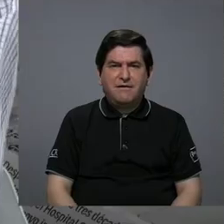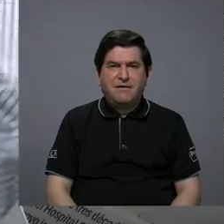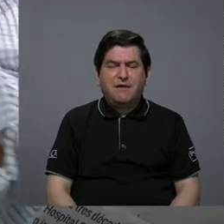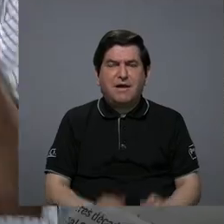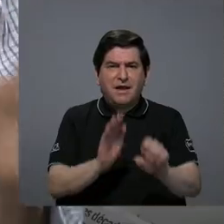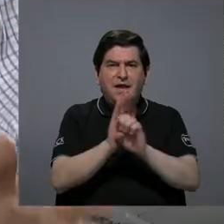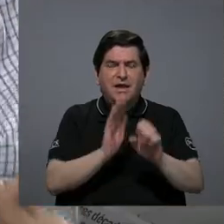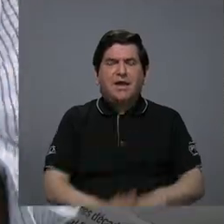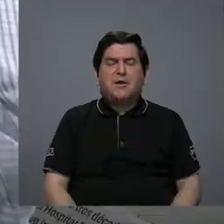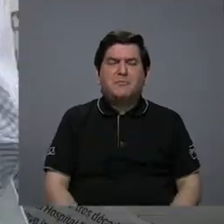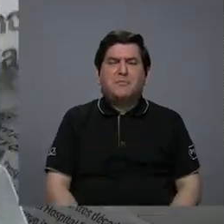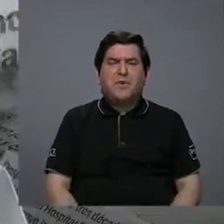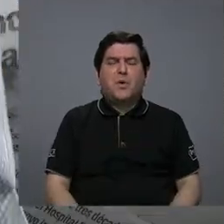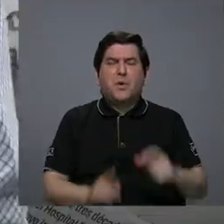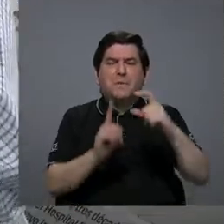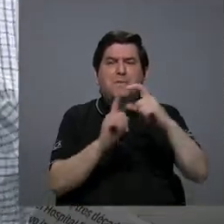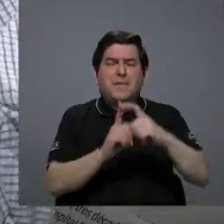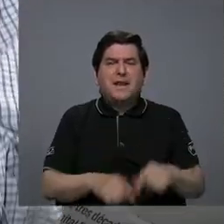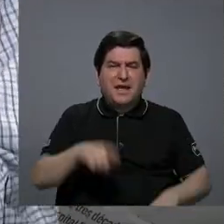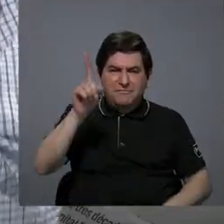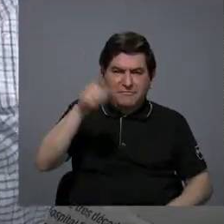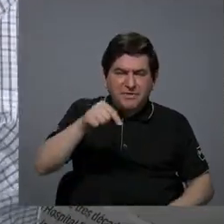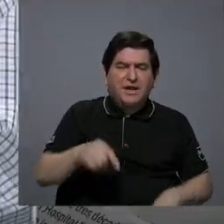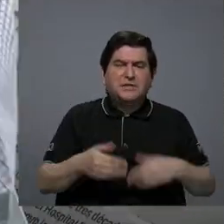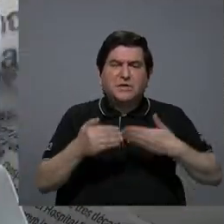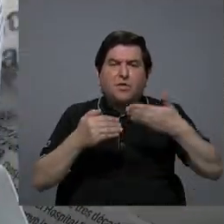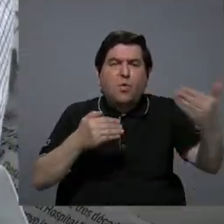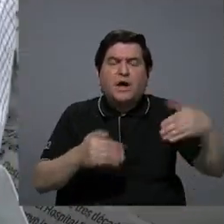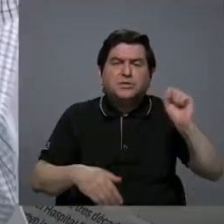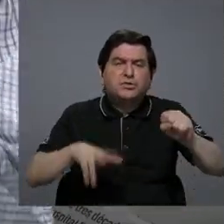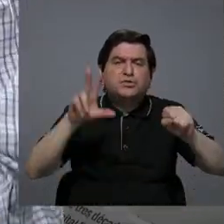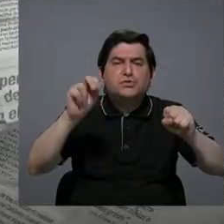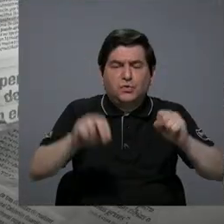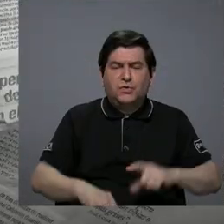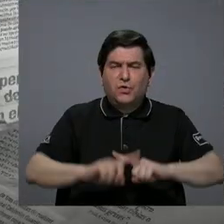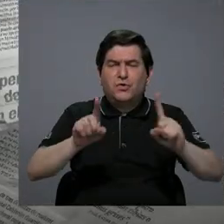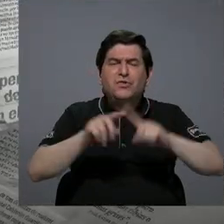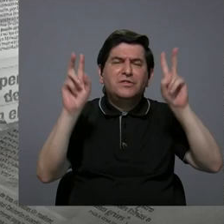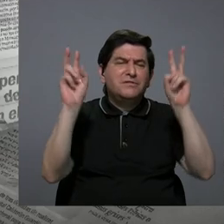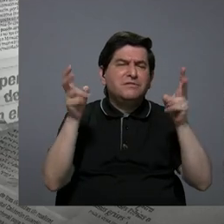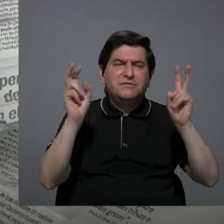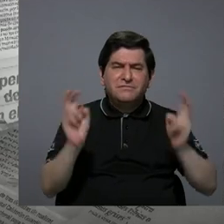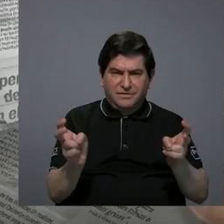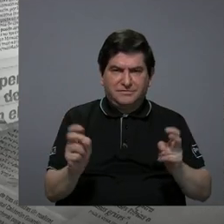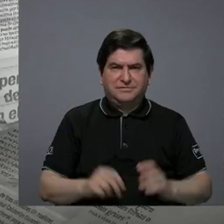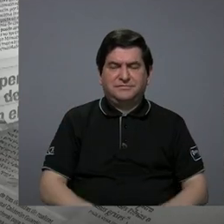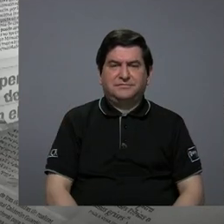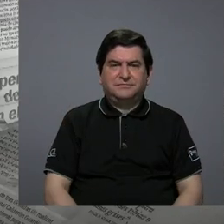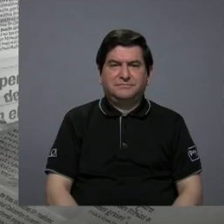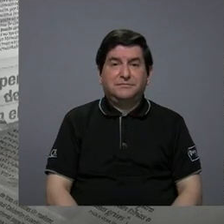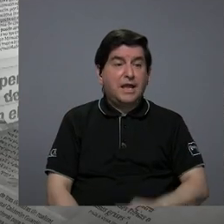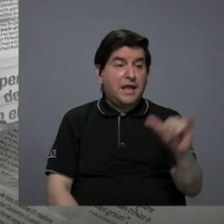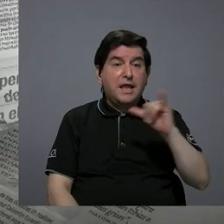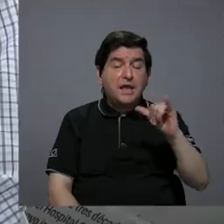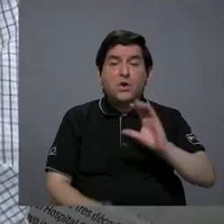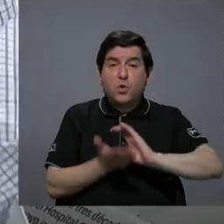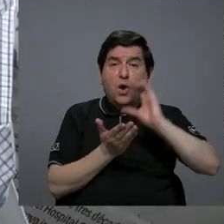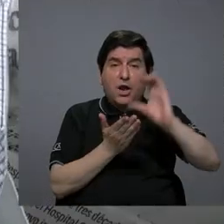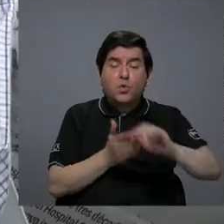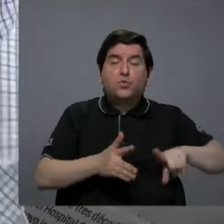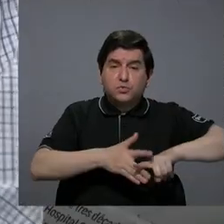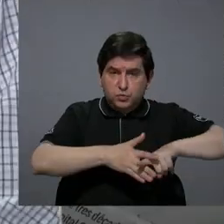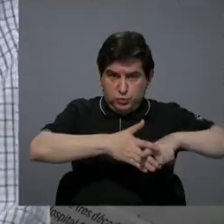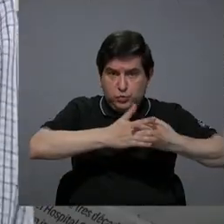agudas se tildan cuando no se tildan las esdrújulas se tildan o no se tildan y muchos otros temas igual con los cursos